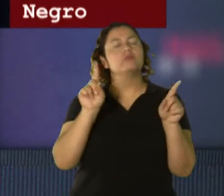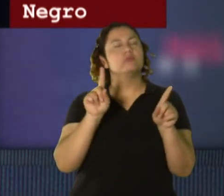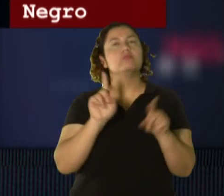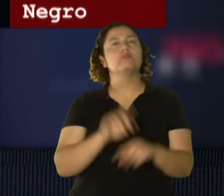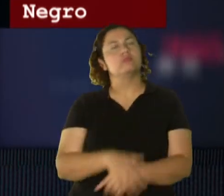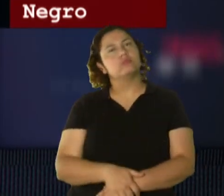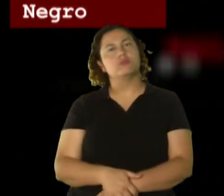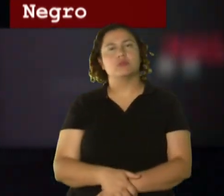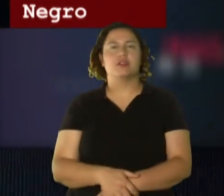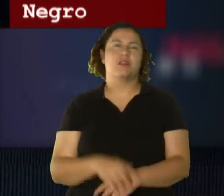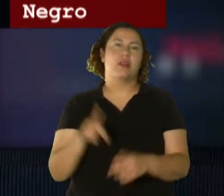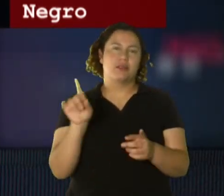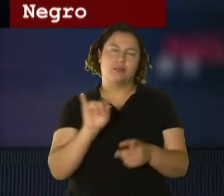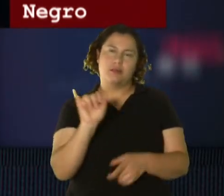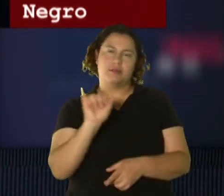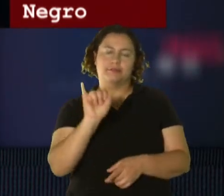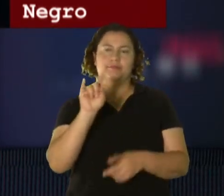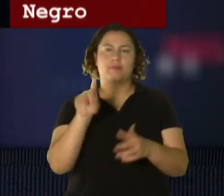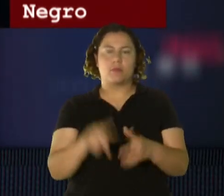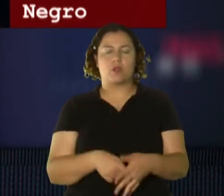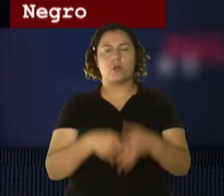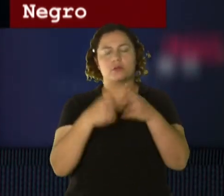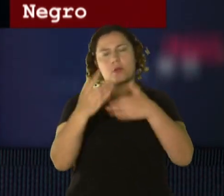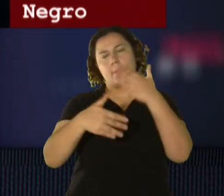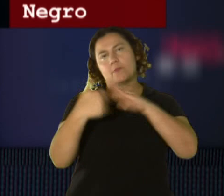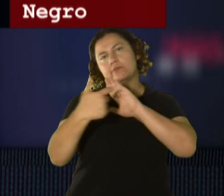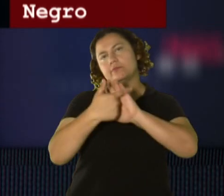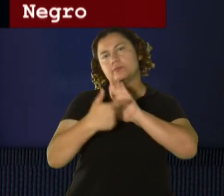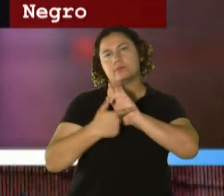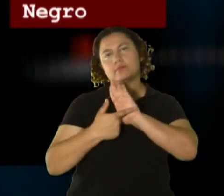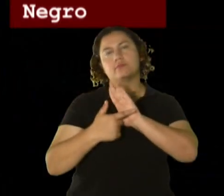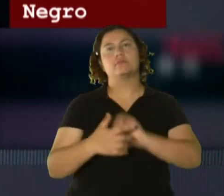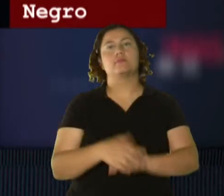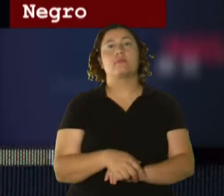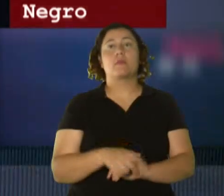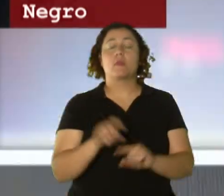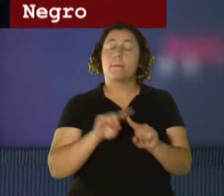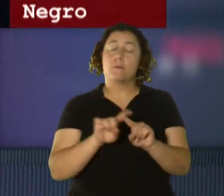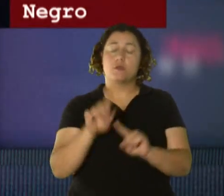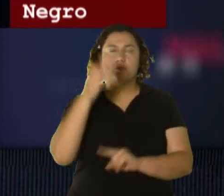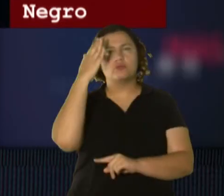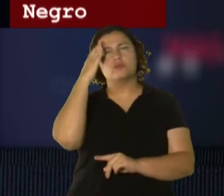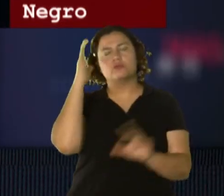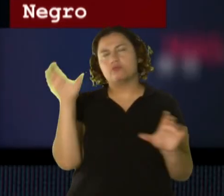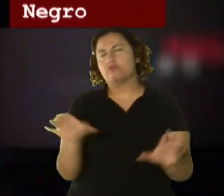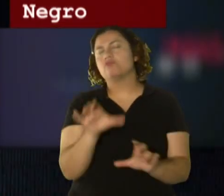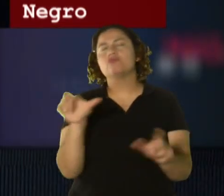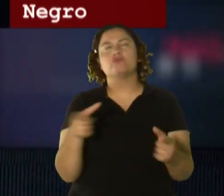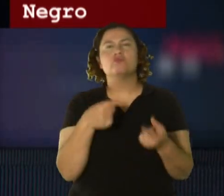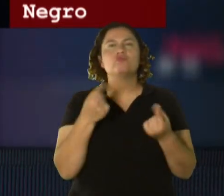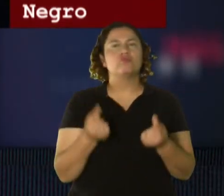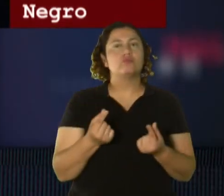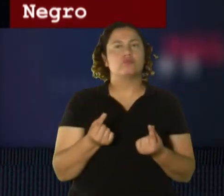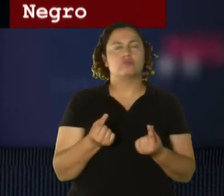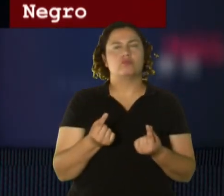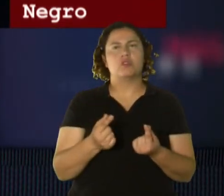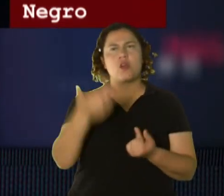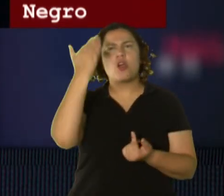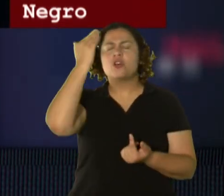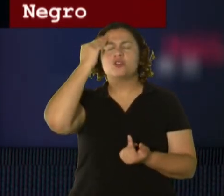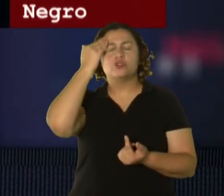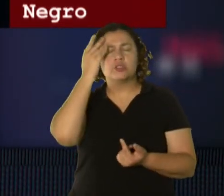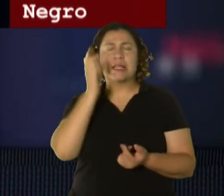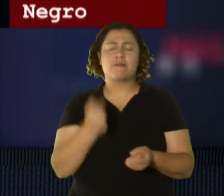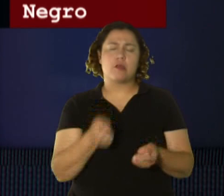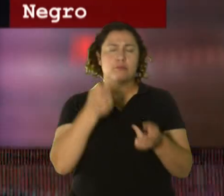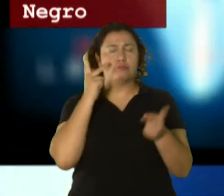comencemos con ese debido proceso de ley, pero tú sabes lo que hiciste. Tú sabes lo que hiciste y muchas personas